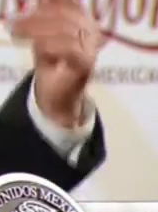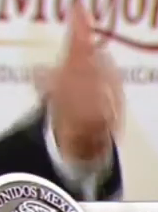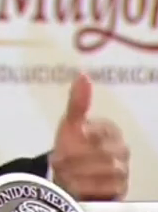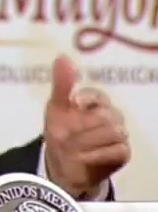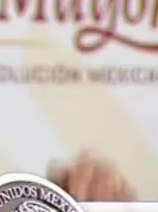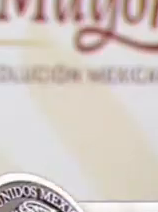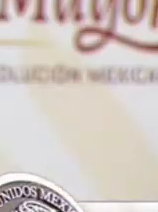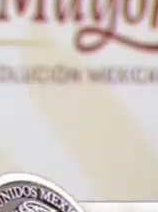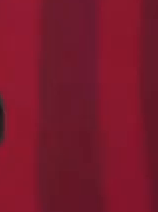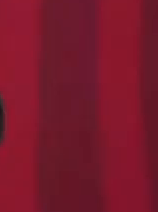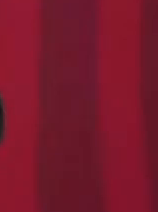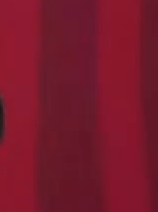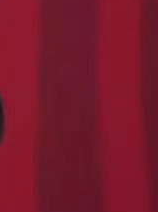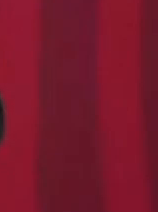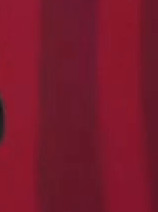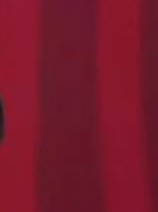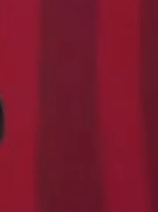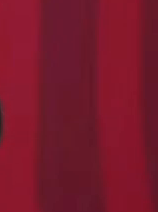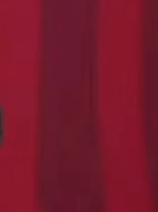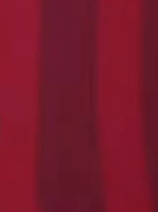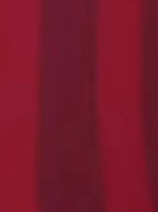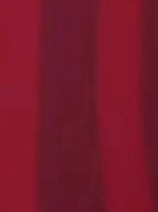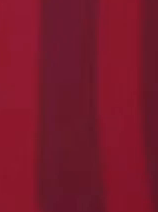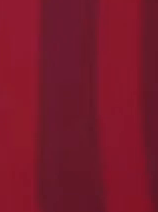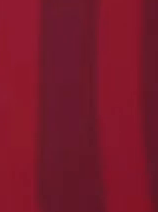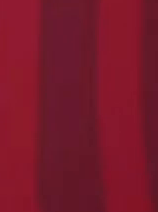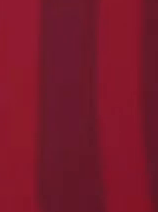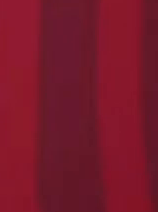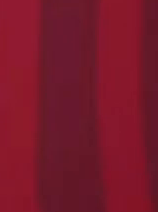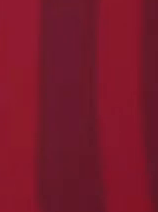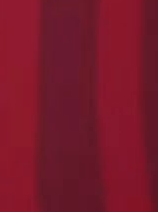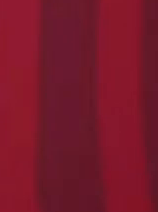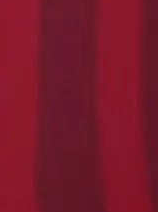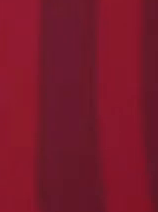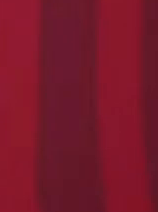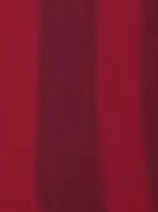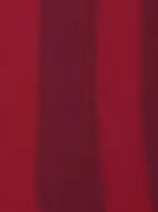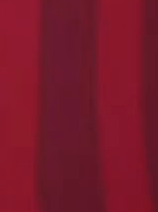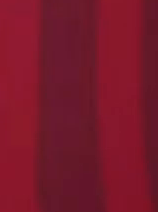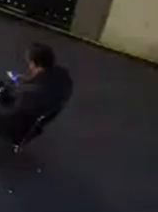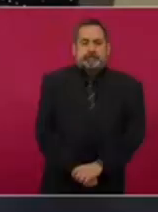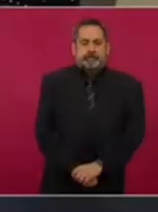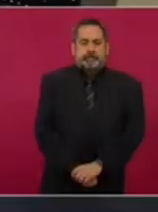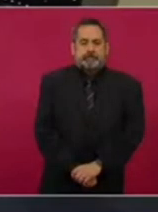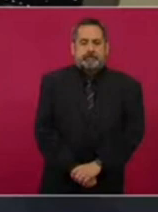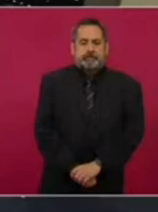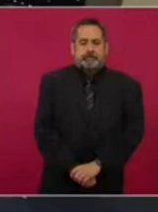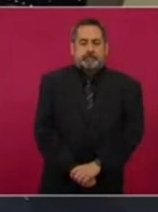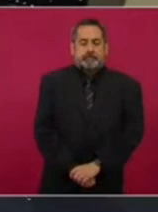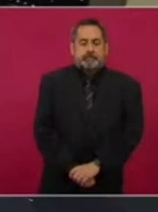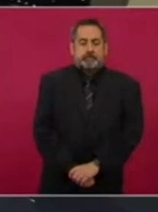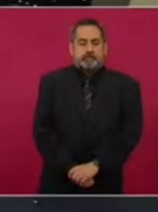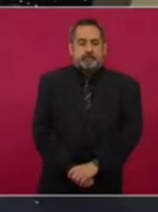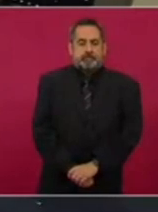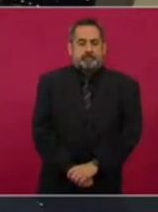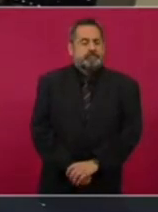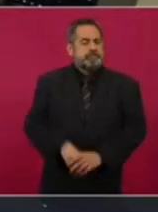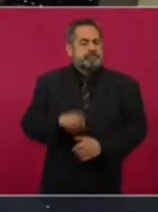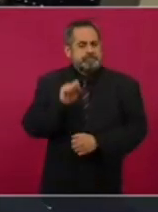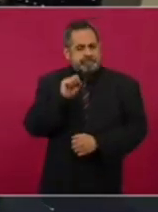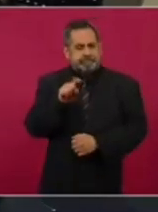en las cuales se está construyendo el proyecto del Tren Maya y los demás modelos.